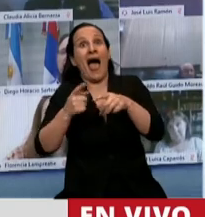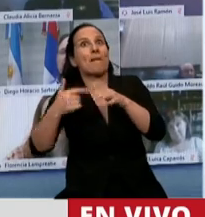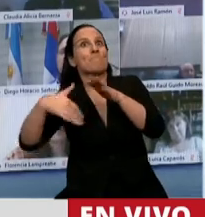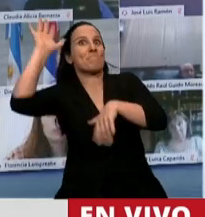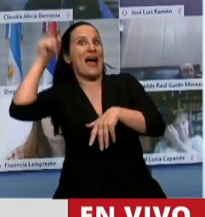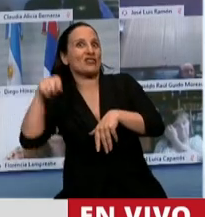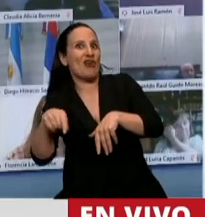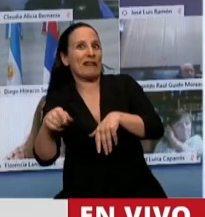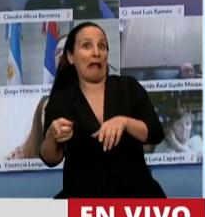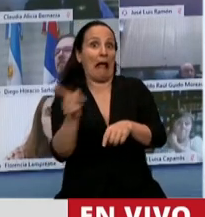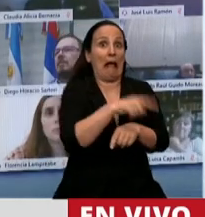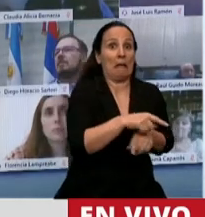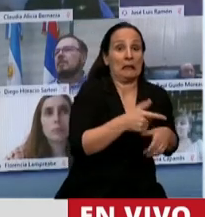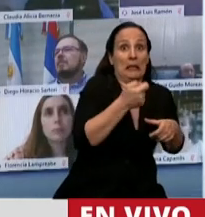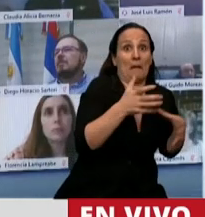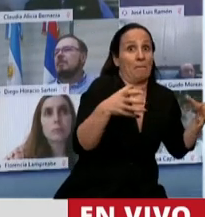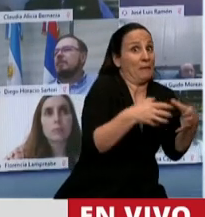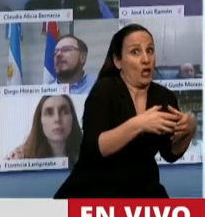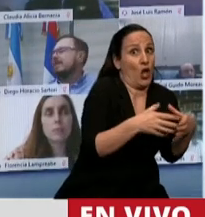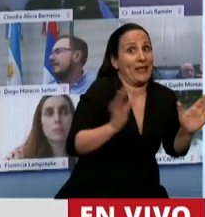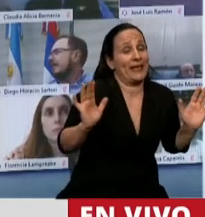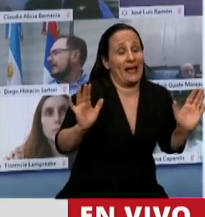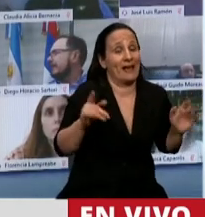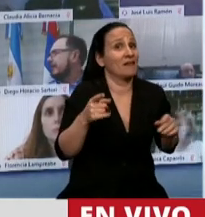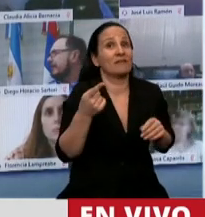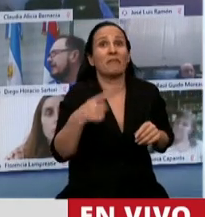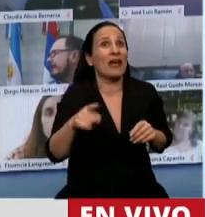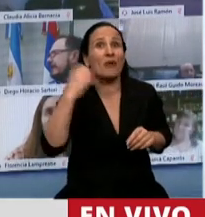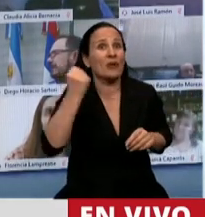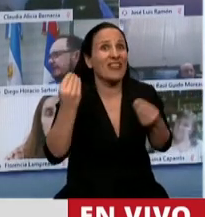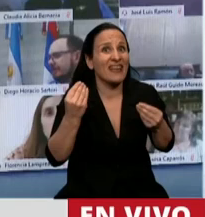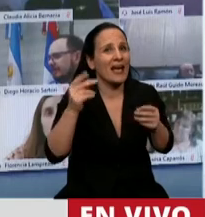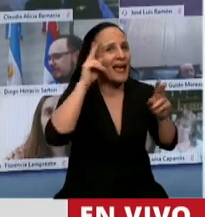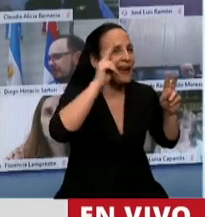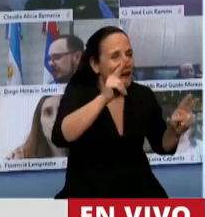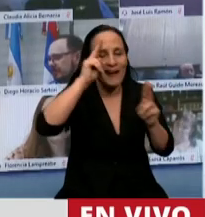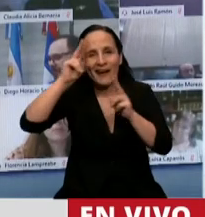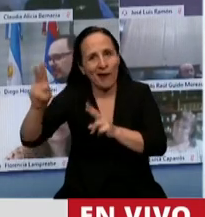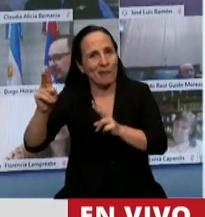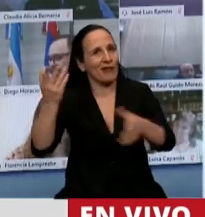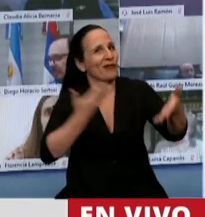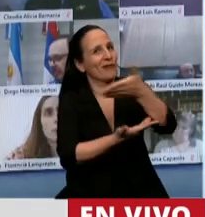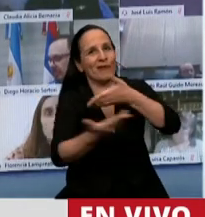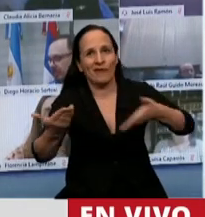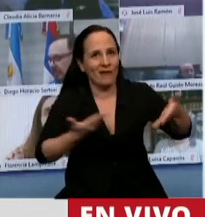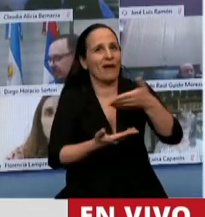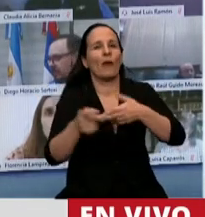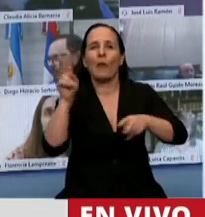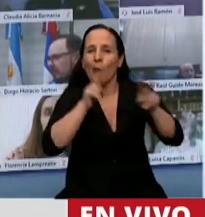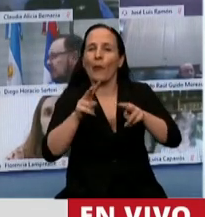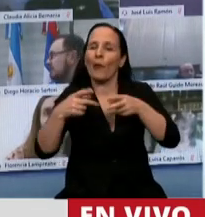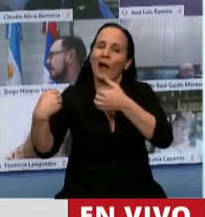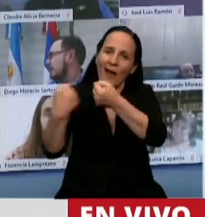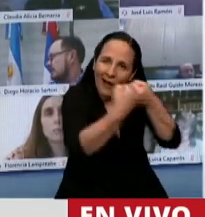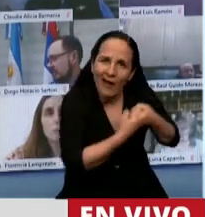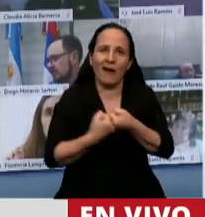o minoría. Es a partir del respeto mutuo a partir de buscar los caminos del consenso